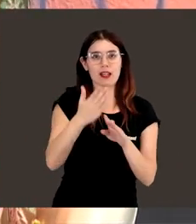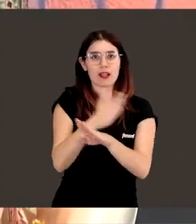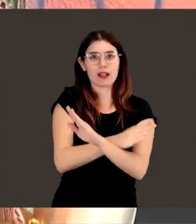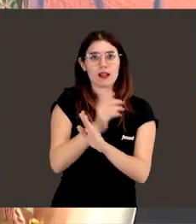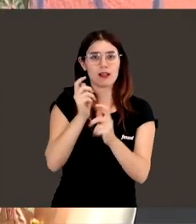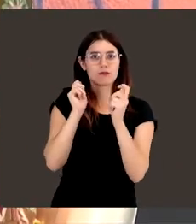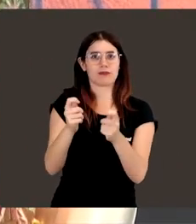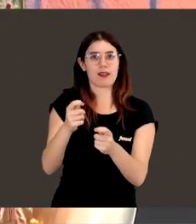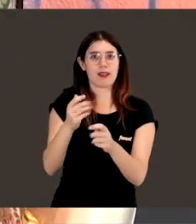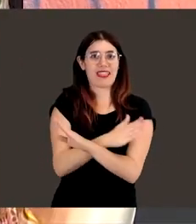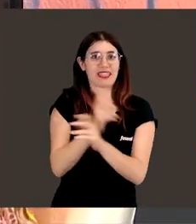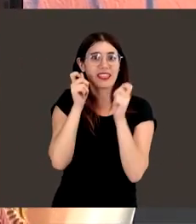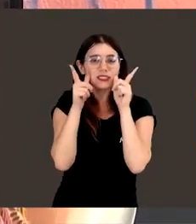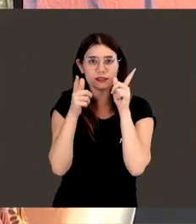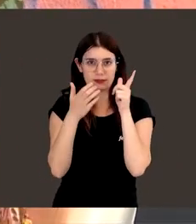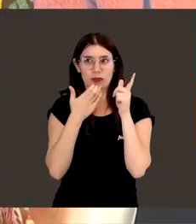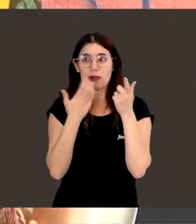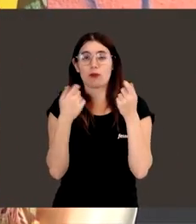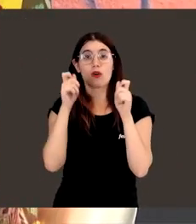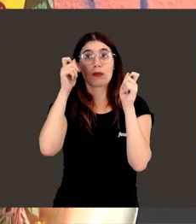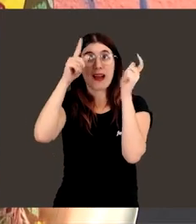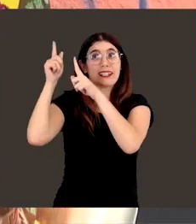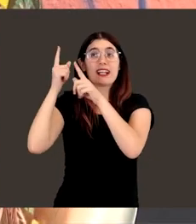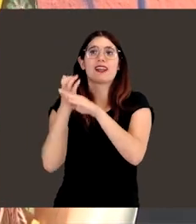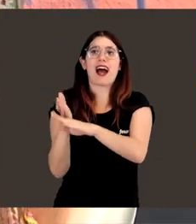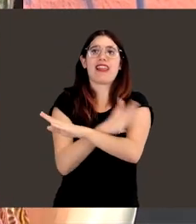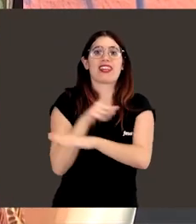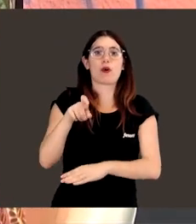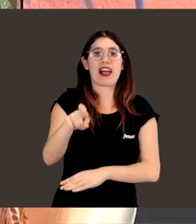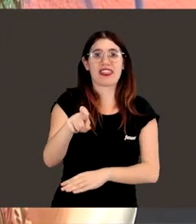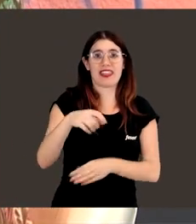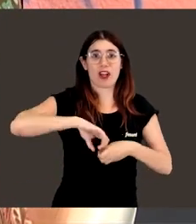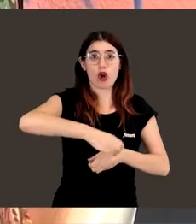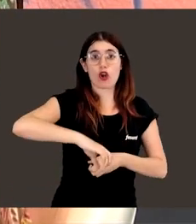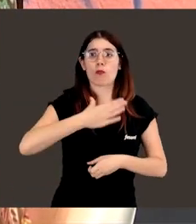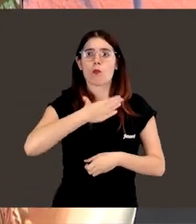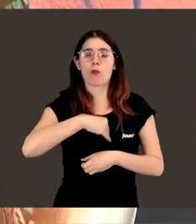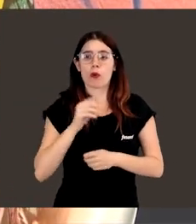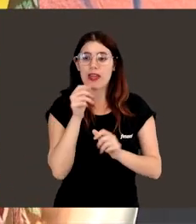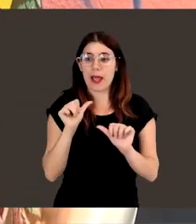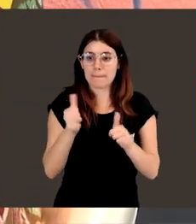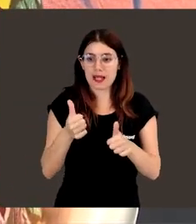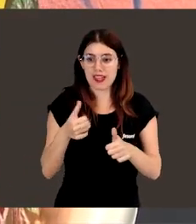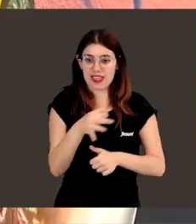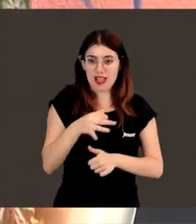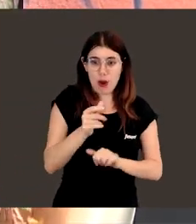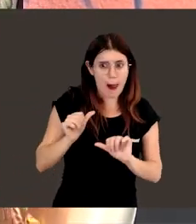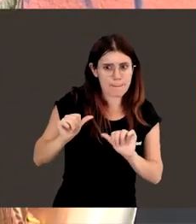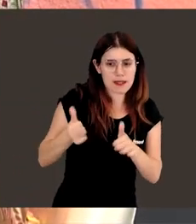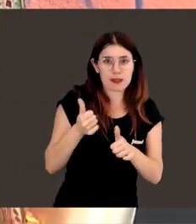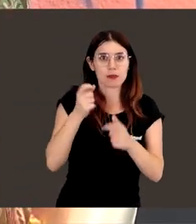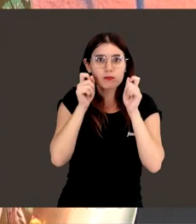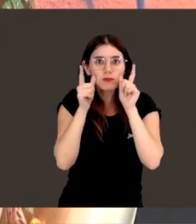Imagínate que podamos detectar un cáncer de colon cuando una persona empieza con esas primeras células cancerosas, ¿no?